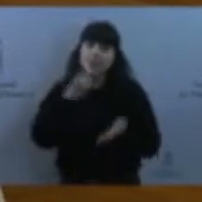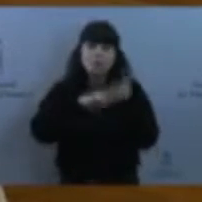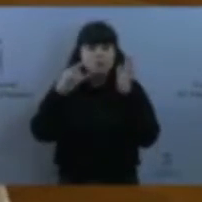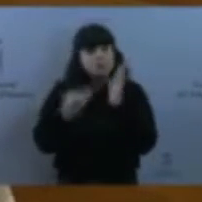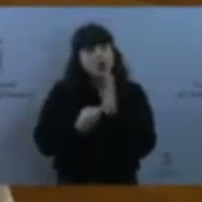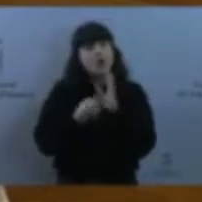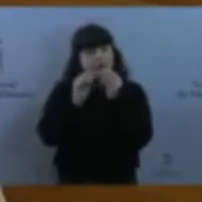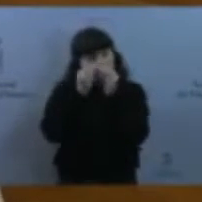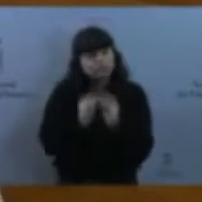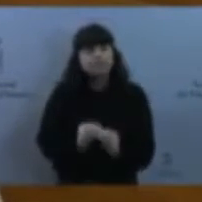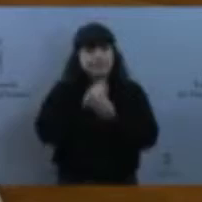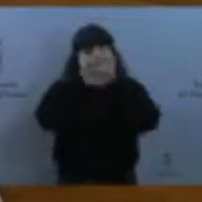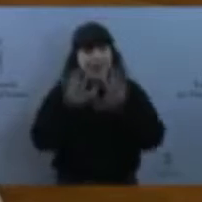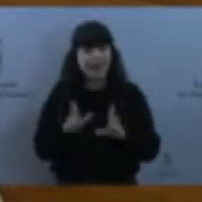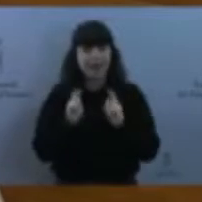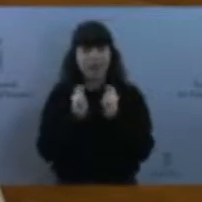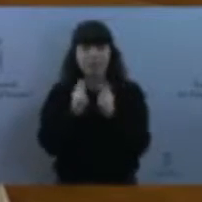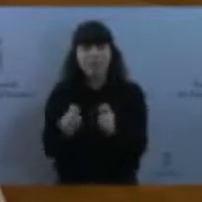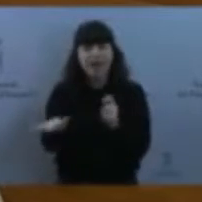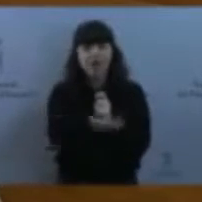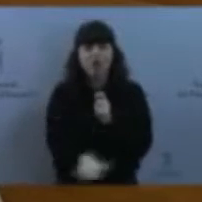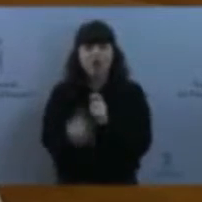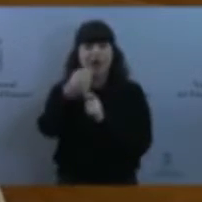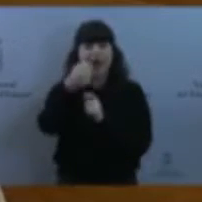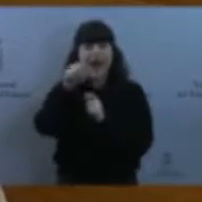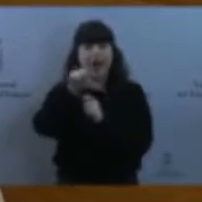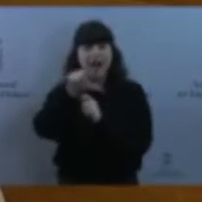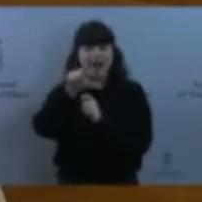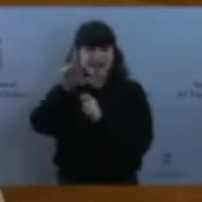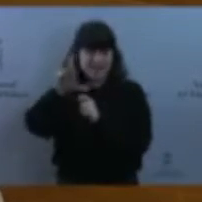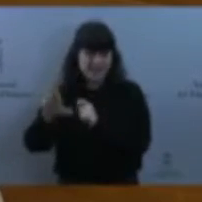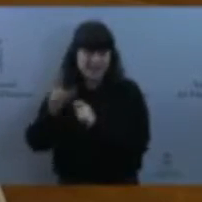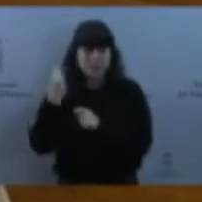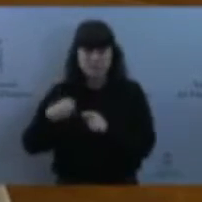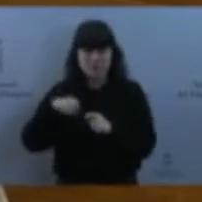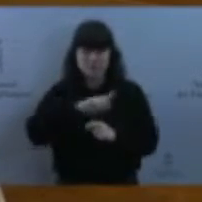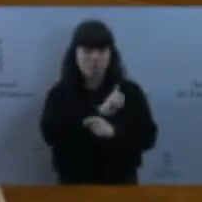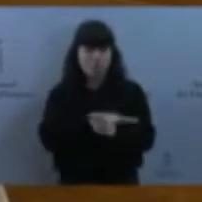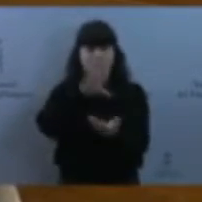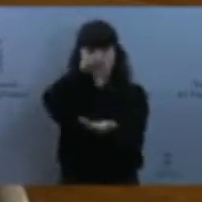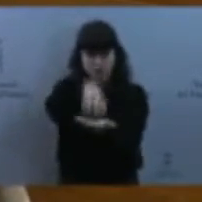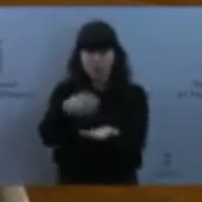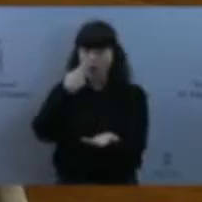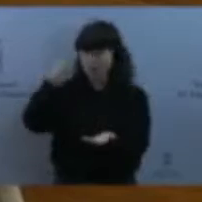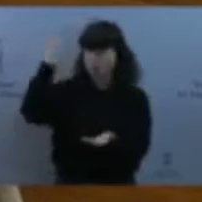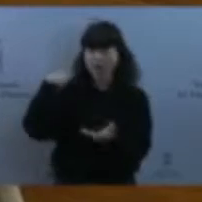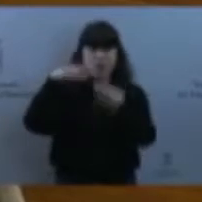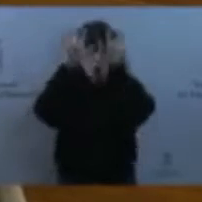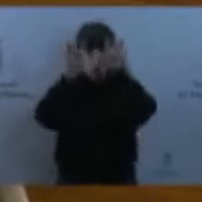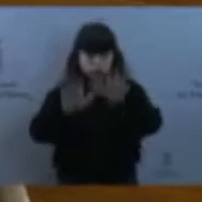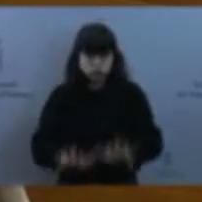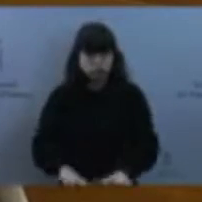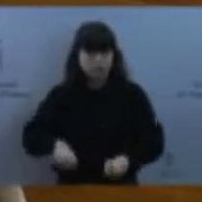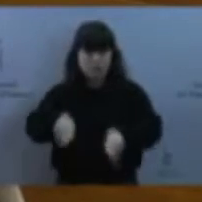polideportivo hace un año con la nevada? Bueno, pues a niños y a las niñas se les prometió tener un espacio alternativo que aún